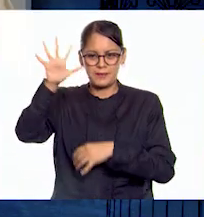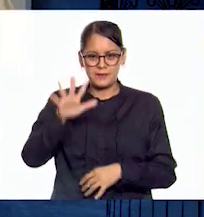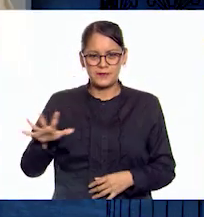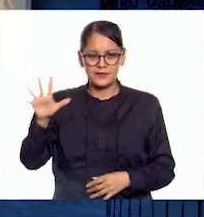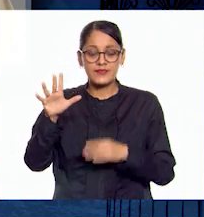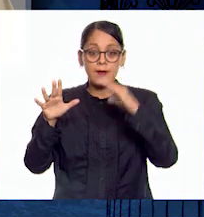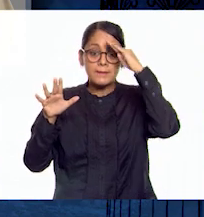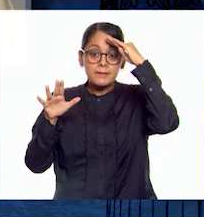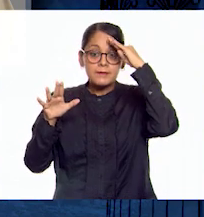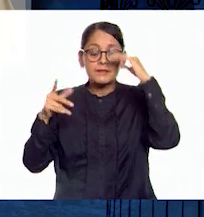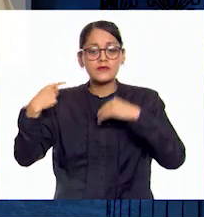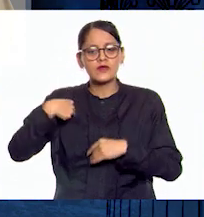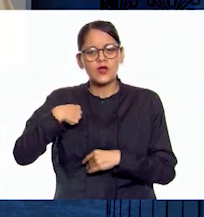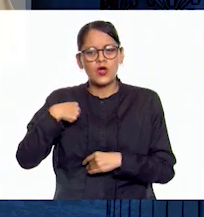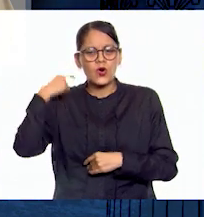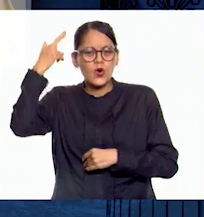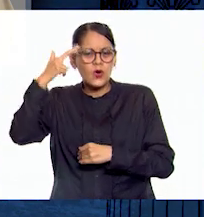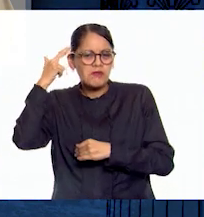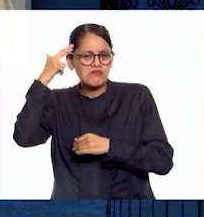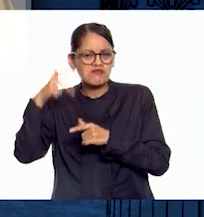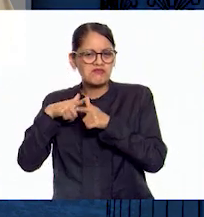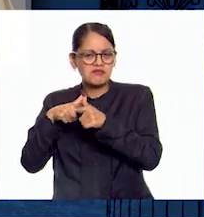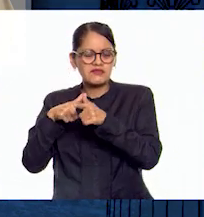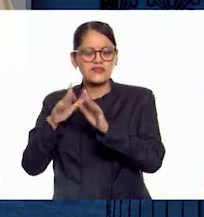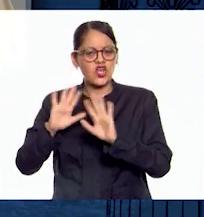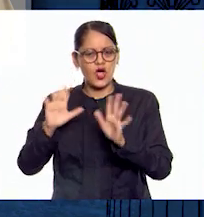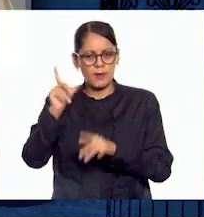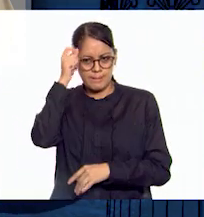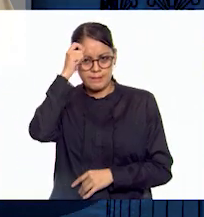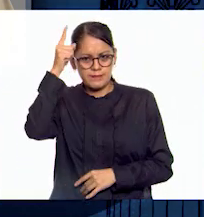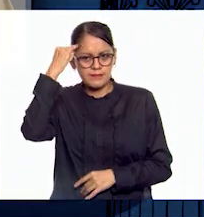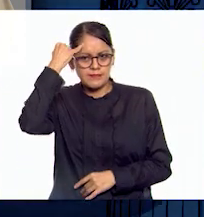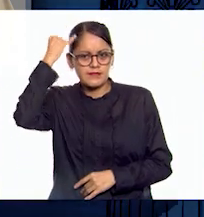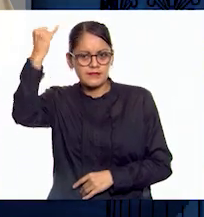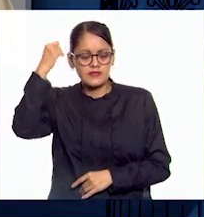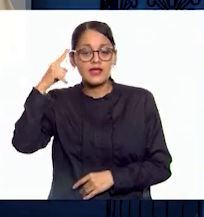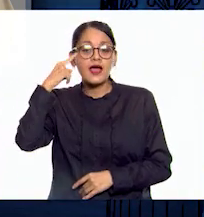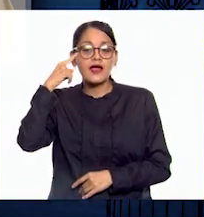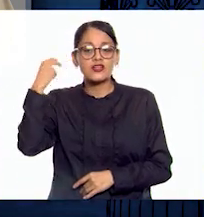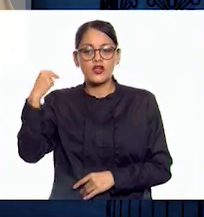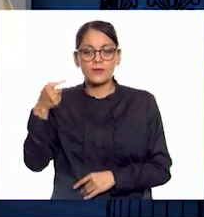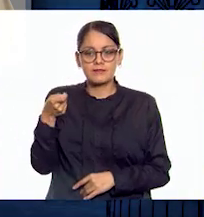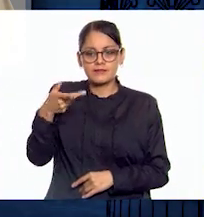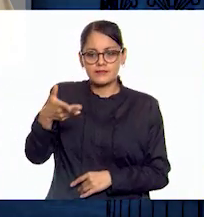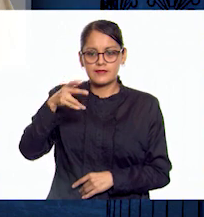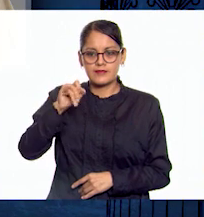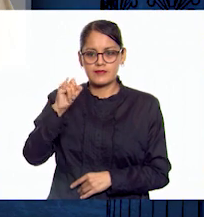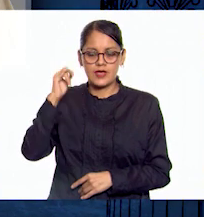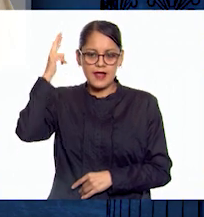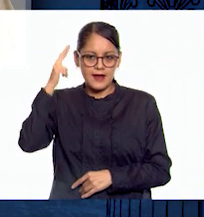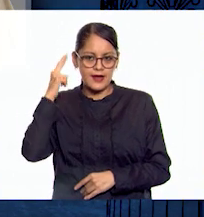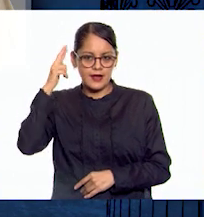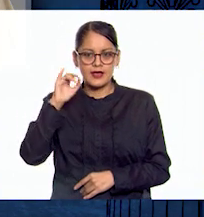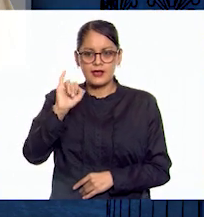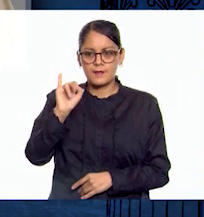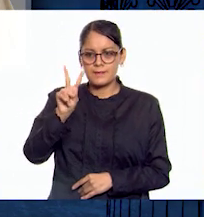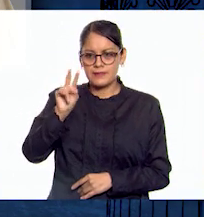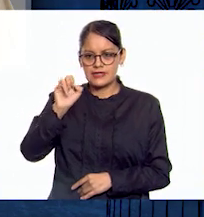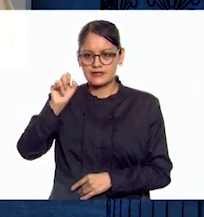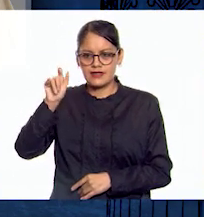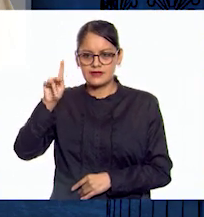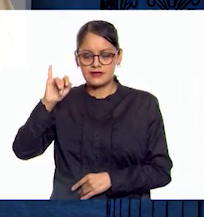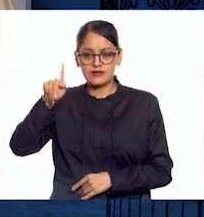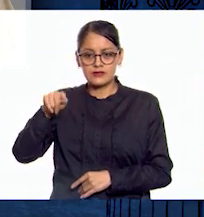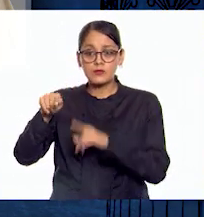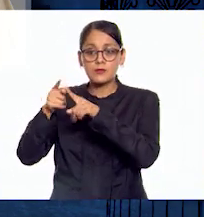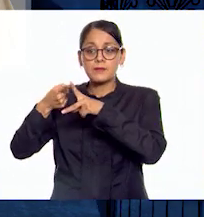fuera continuador del Imperio Romano, crearon el concepto del Imperio Bizantino. Para referirse al Imperio Romano de